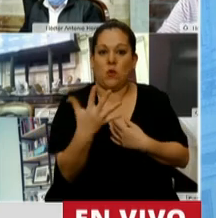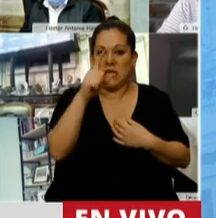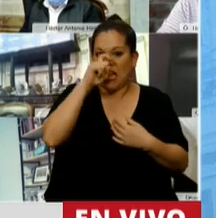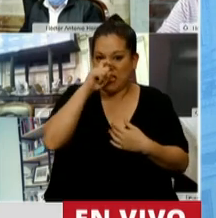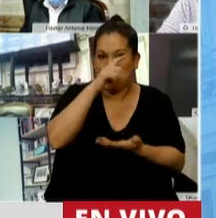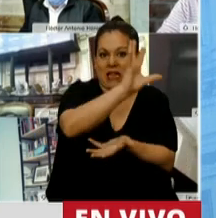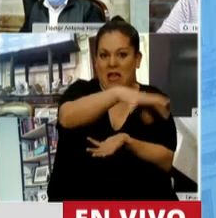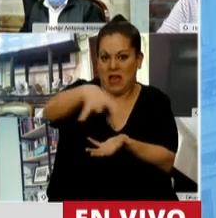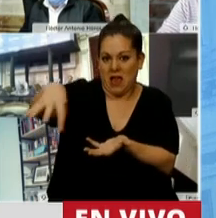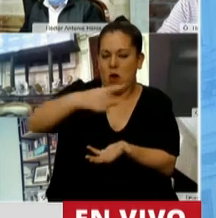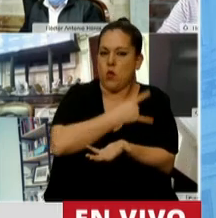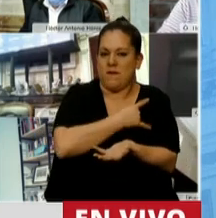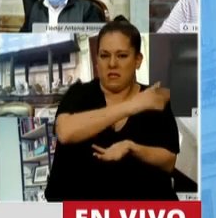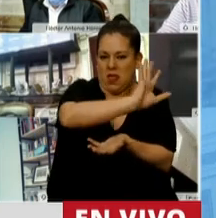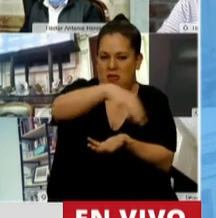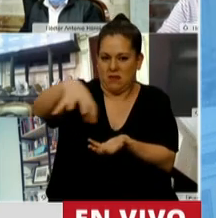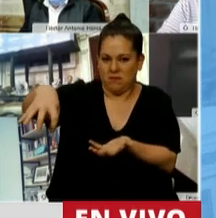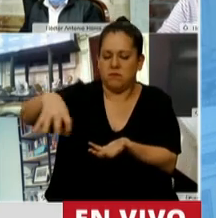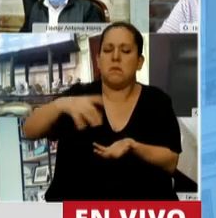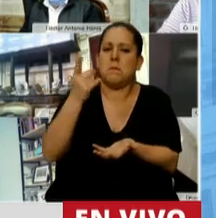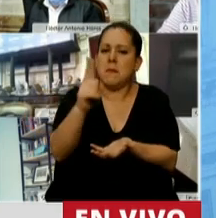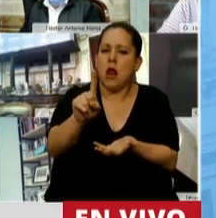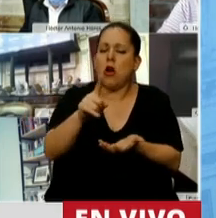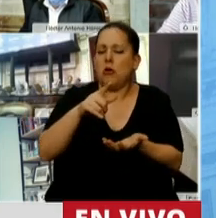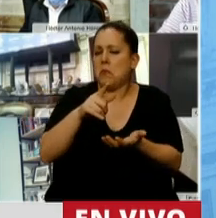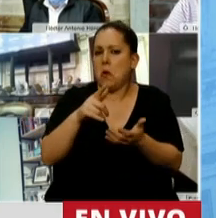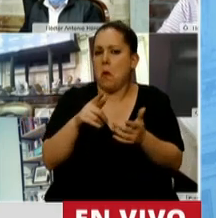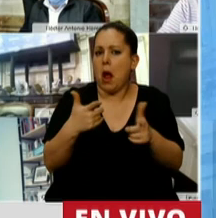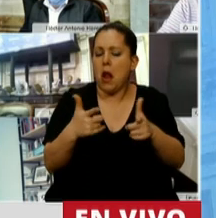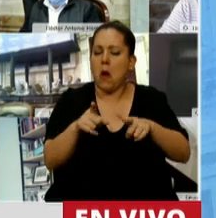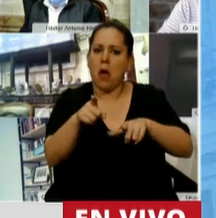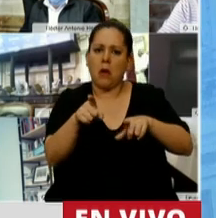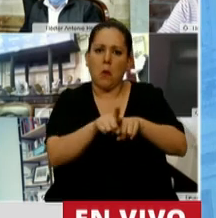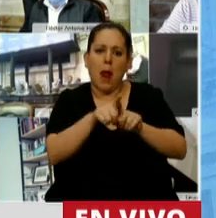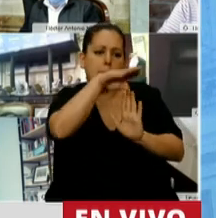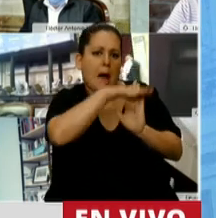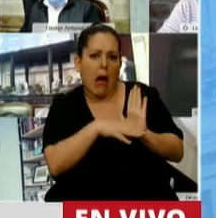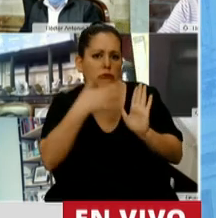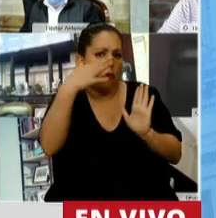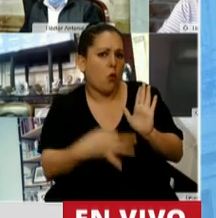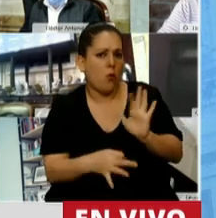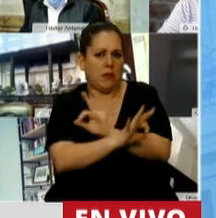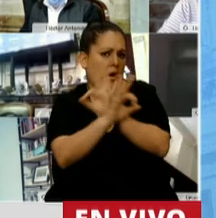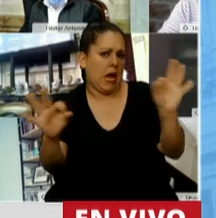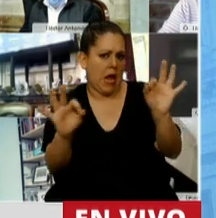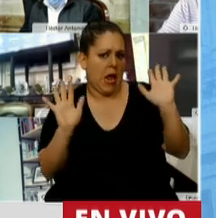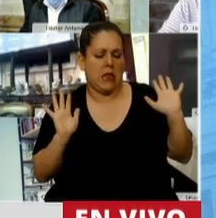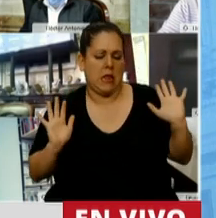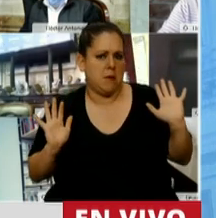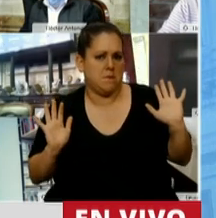sin respetar participación relativa y bajo ninguna pauta. Discrecionalidad.